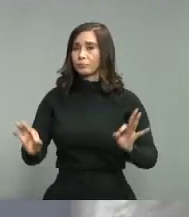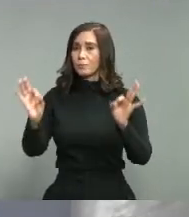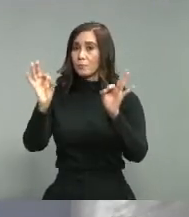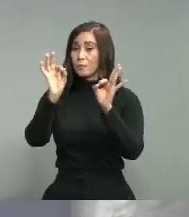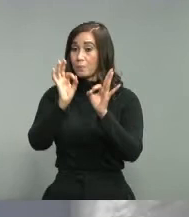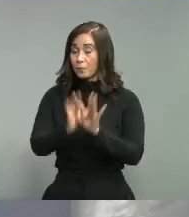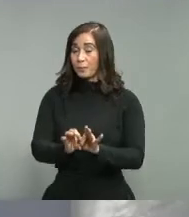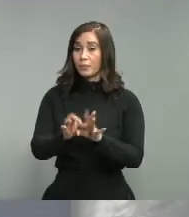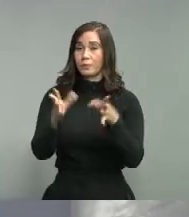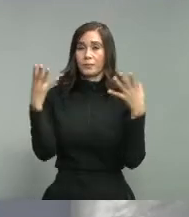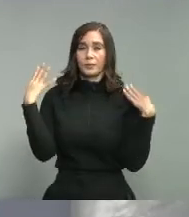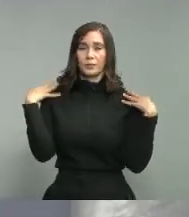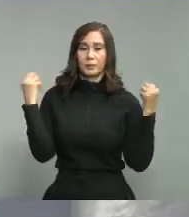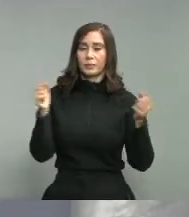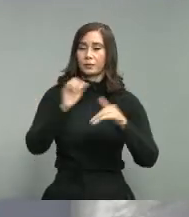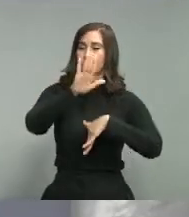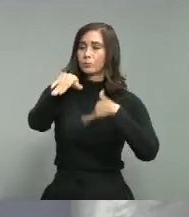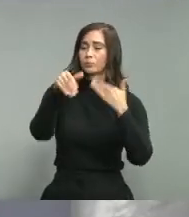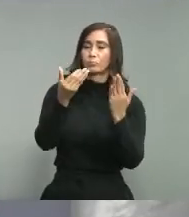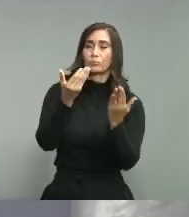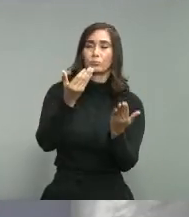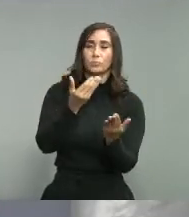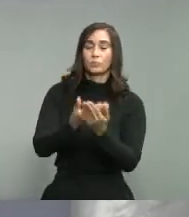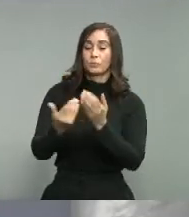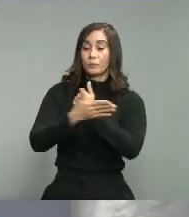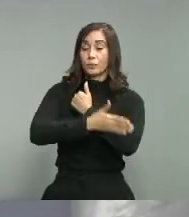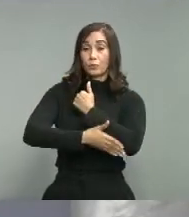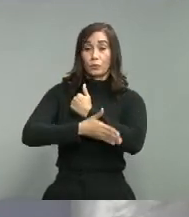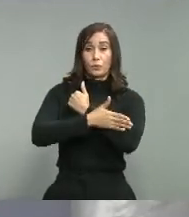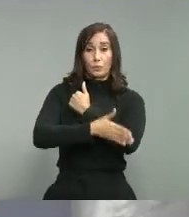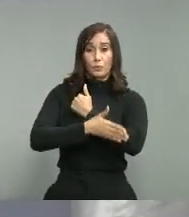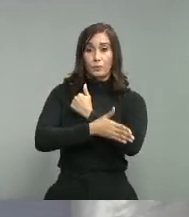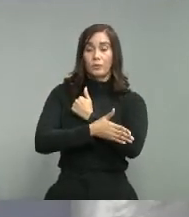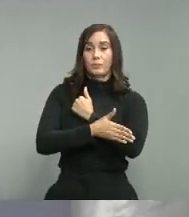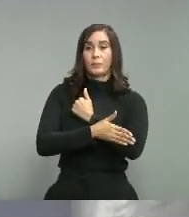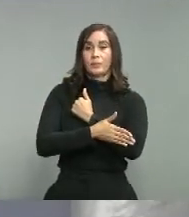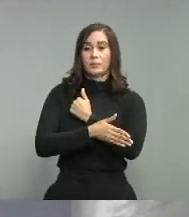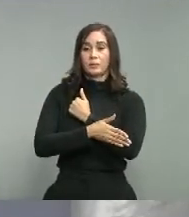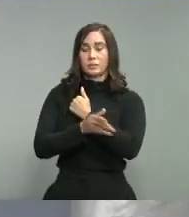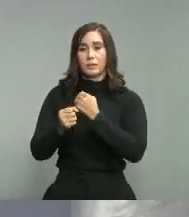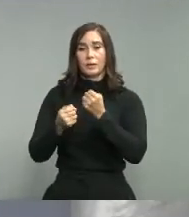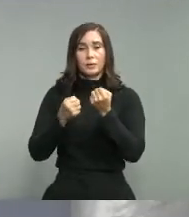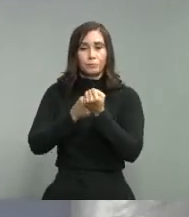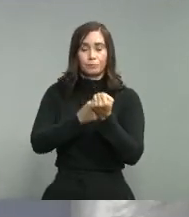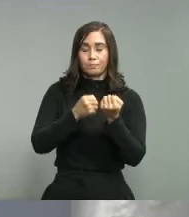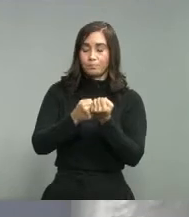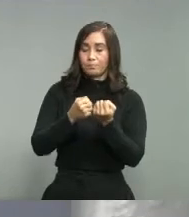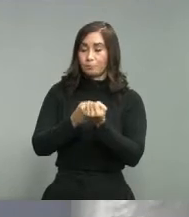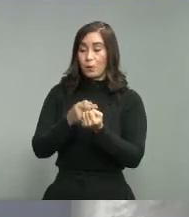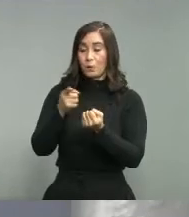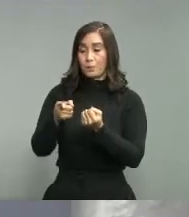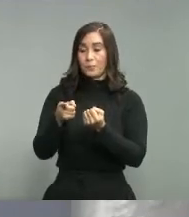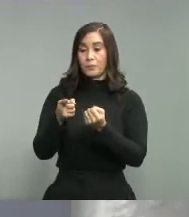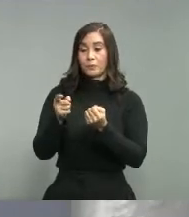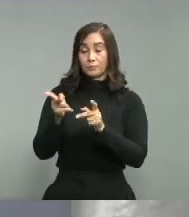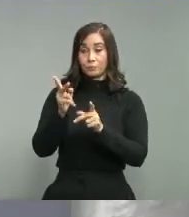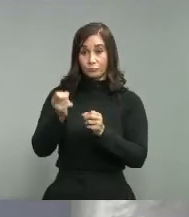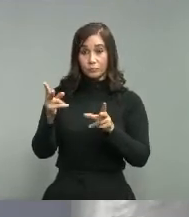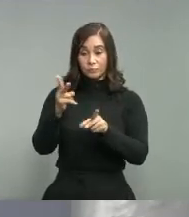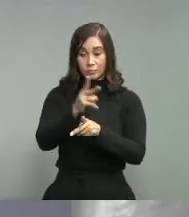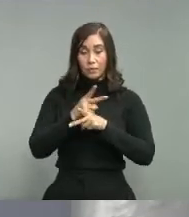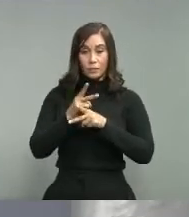de ningún país tuviera absolutamente nada que buscar sin el cuidado